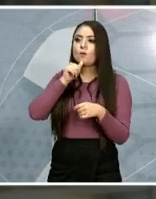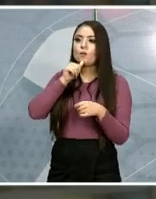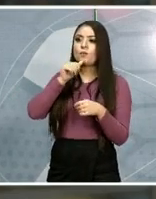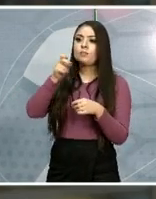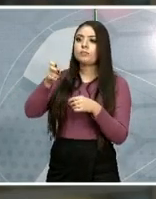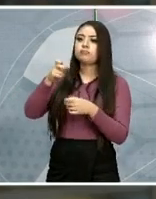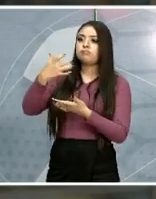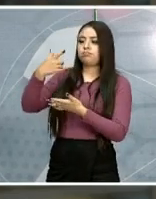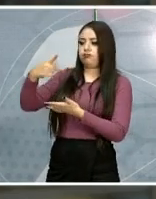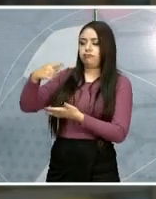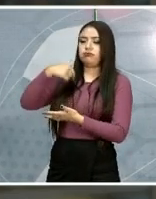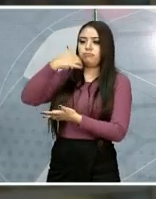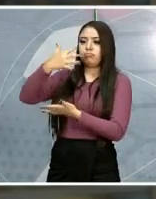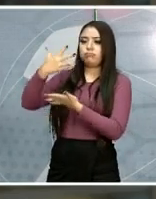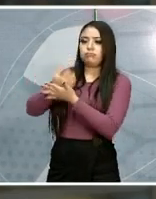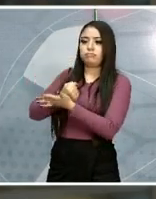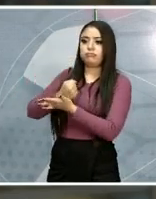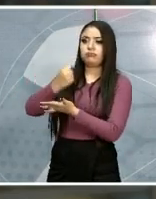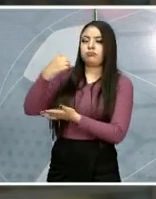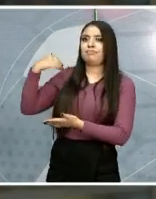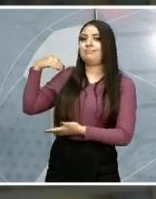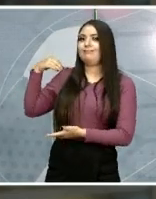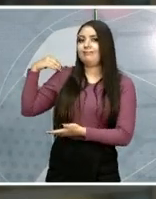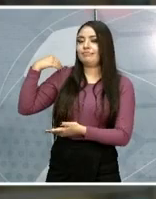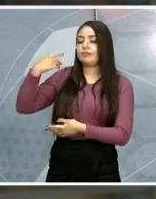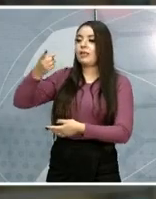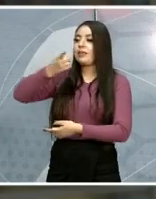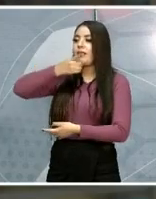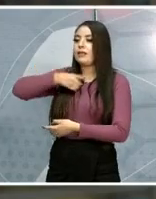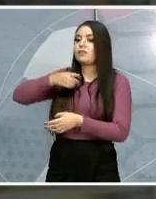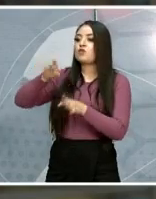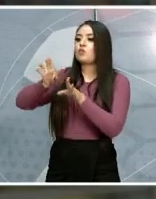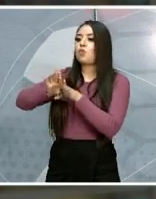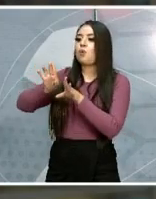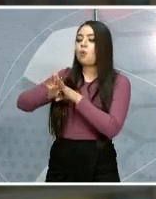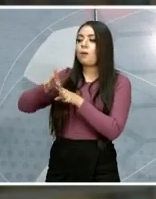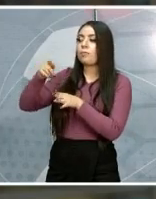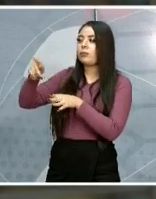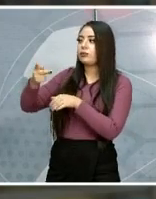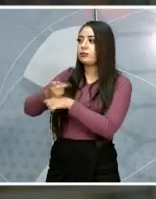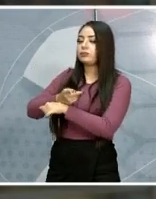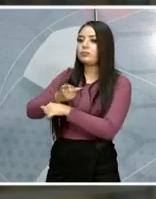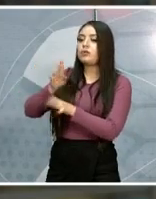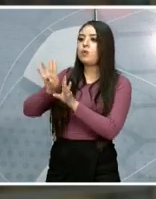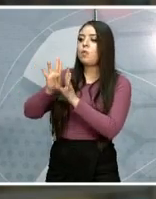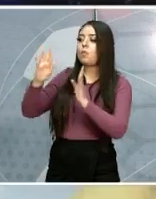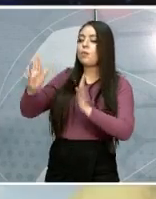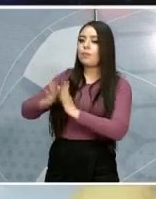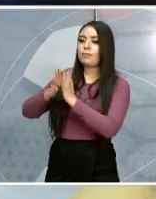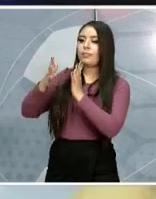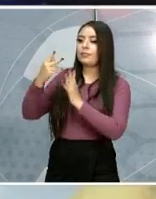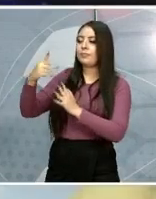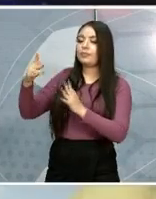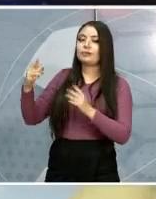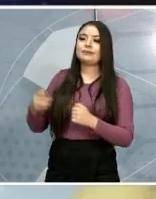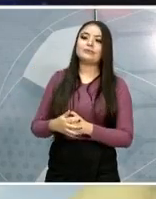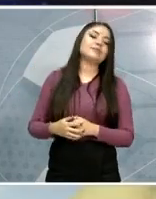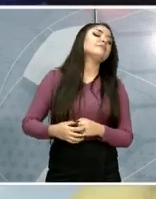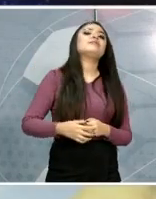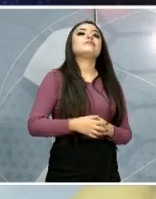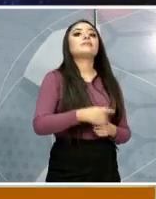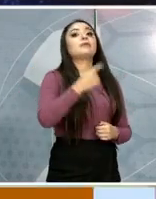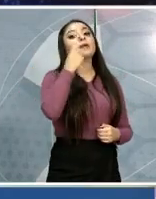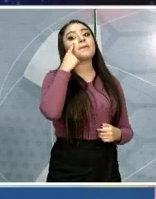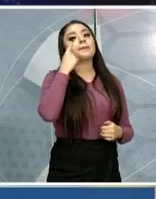y nos va a contar exactamente cómo es que va a participar en ese concurso. Cuéntanos, Gabi. Pues, primeramente